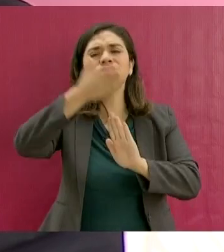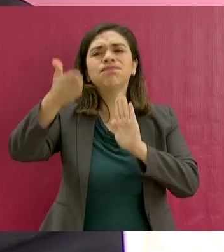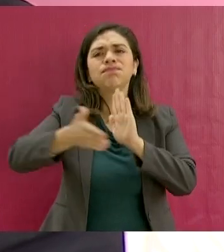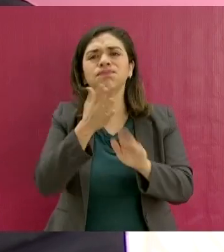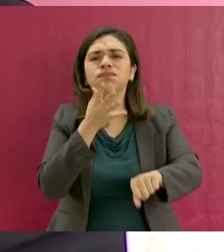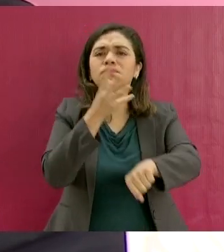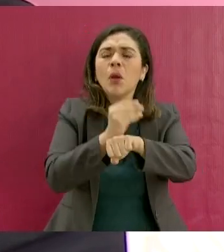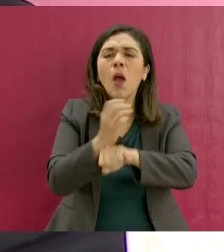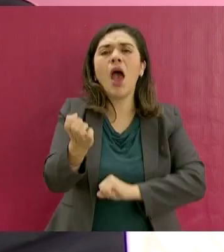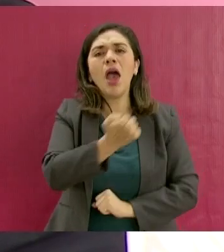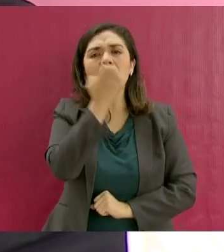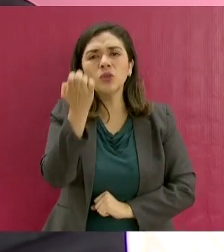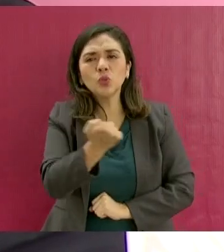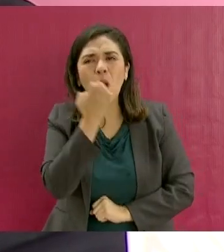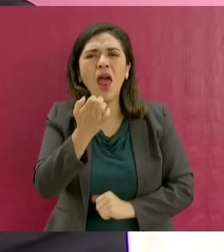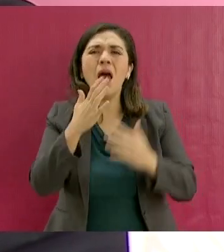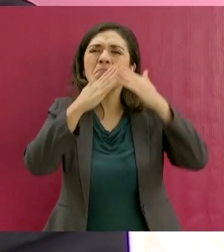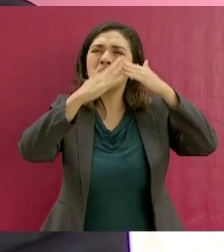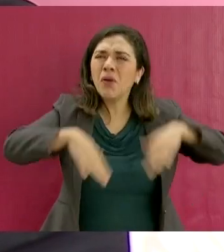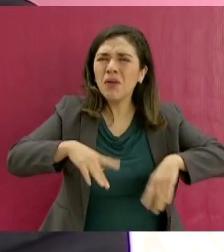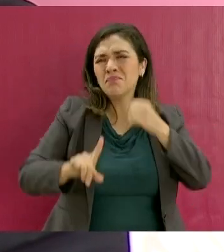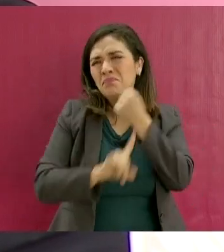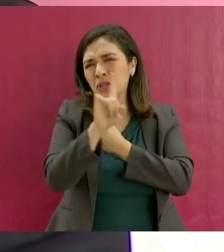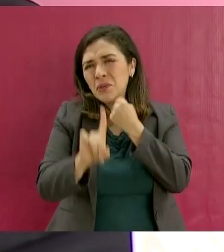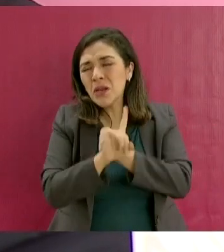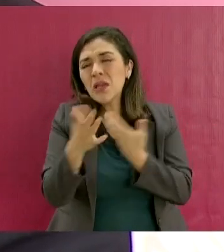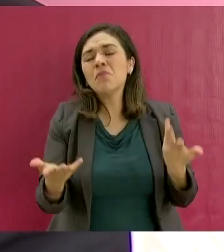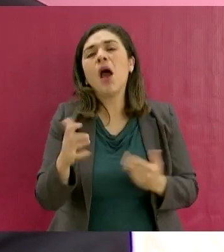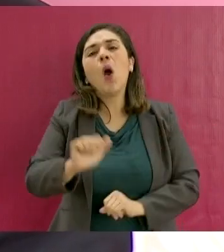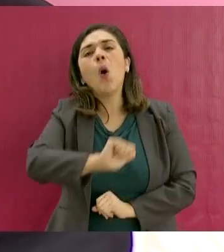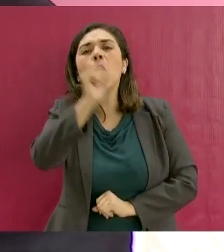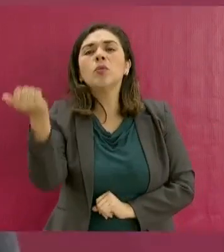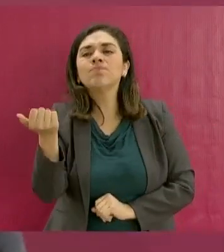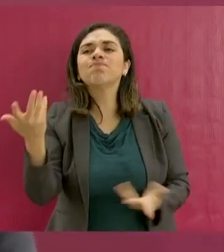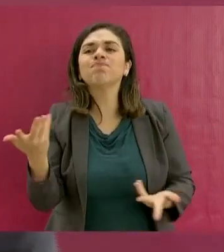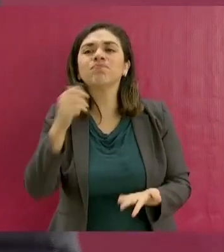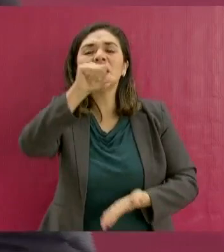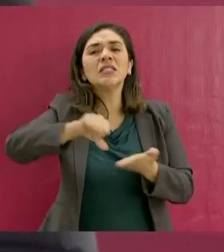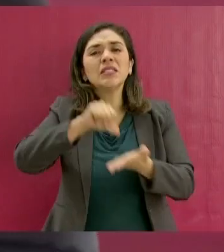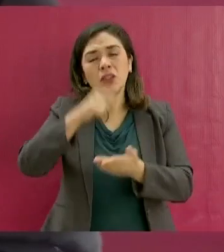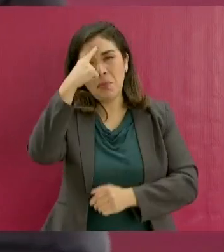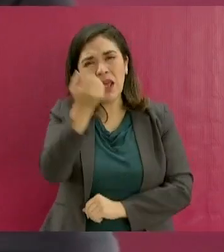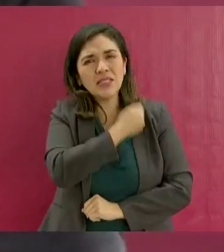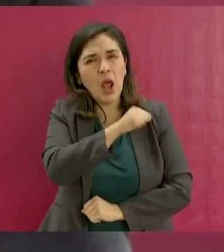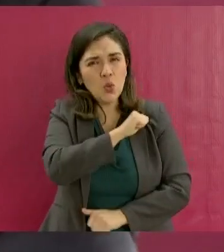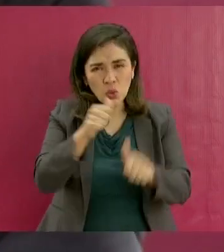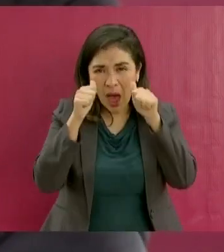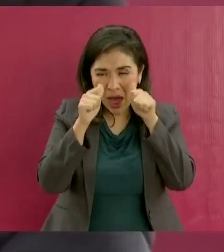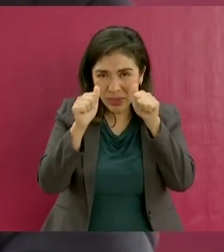de escuelas que quedaron dañadas, de centros de salud,